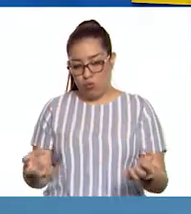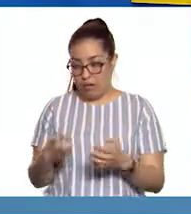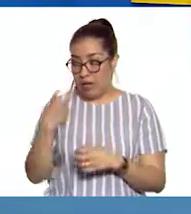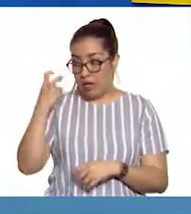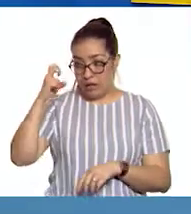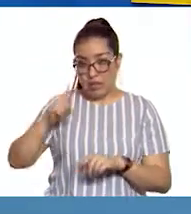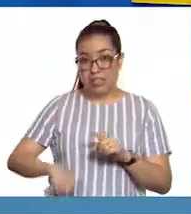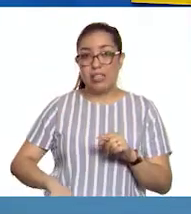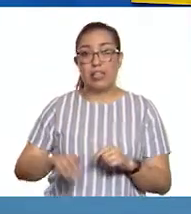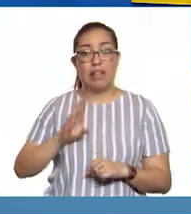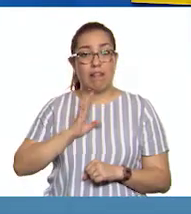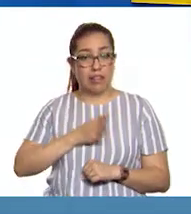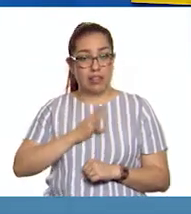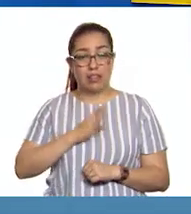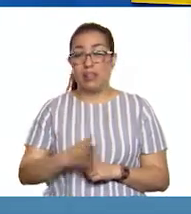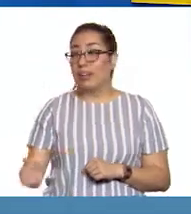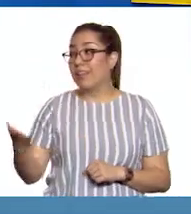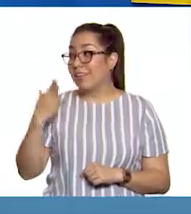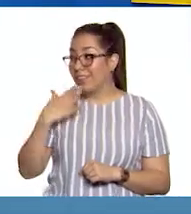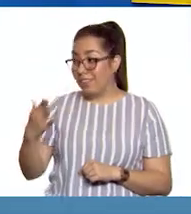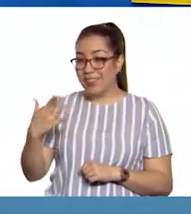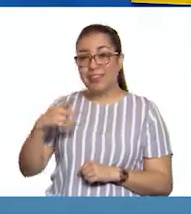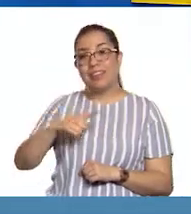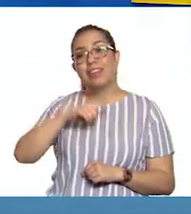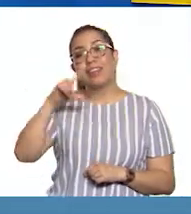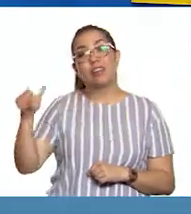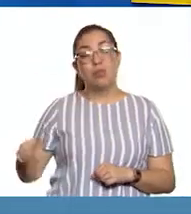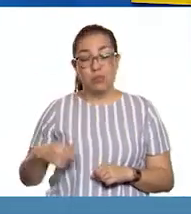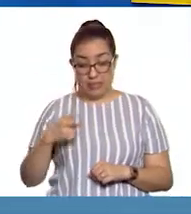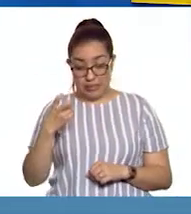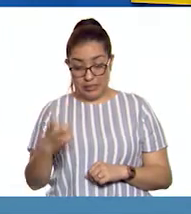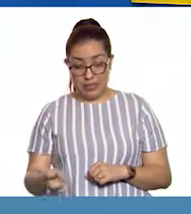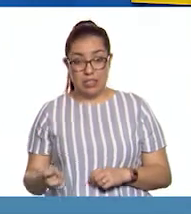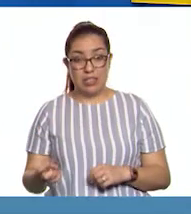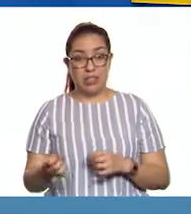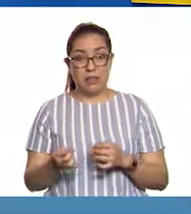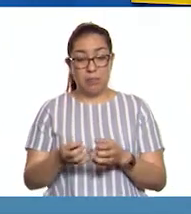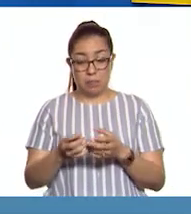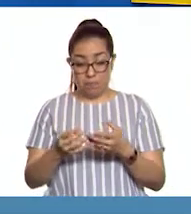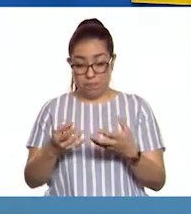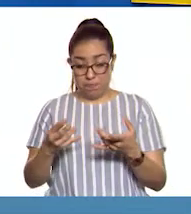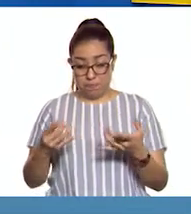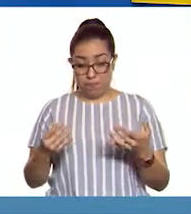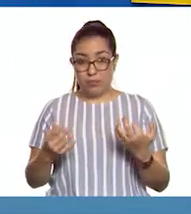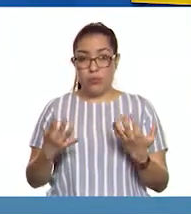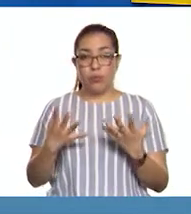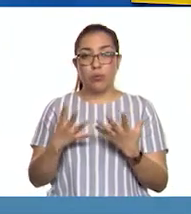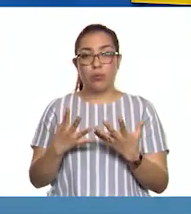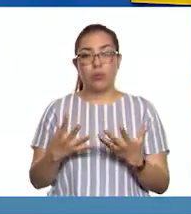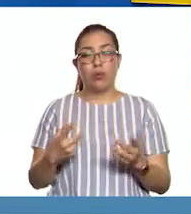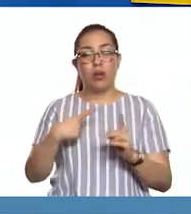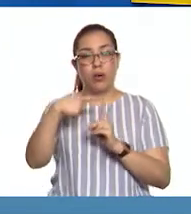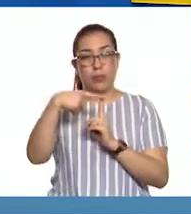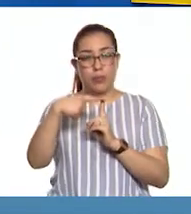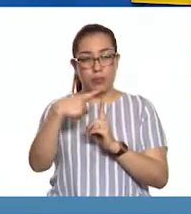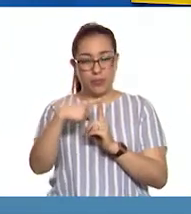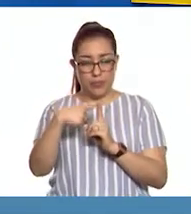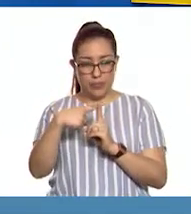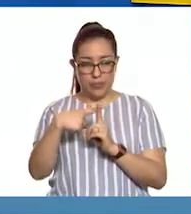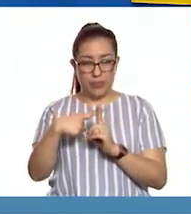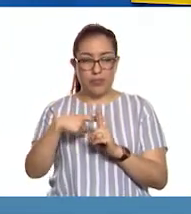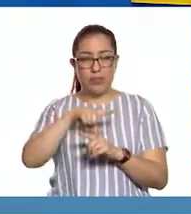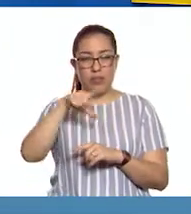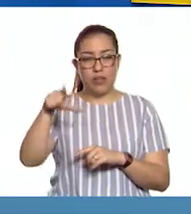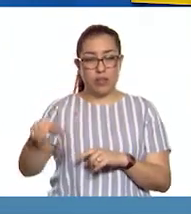Luego se deja que el trigo se entibie. Entonces se cortan varias setas en trozos pequeños, con las